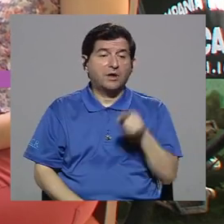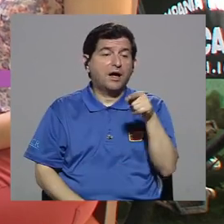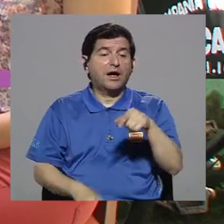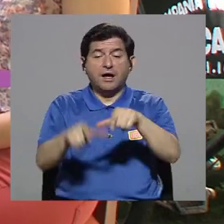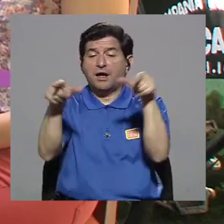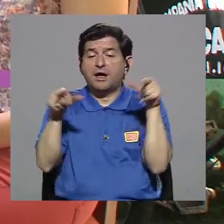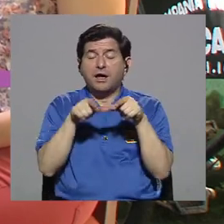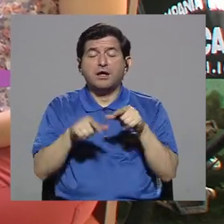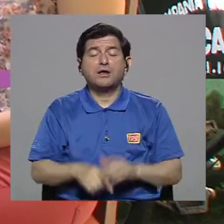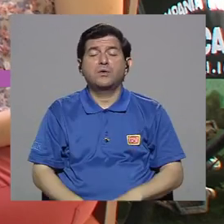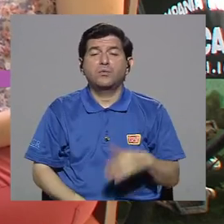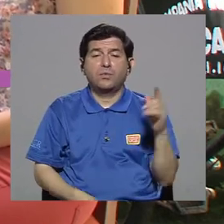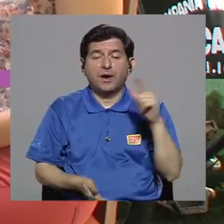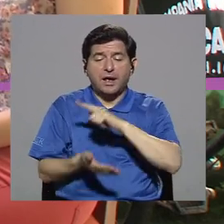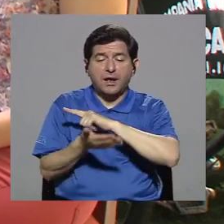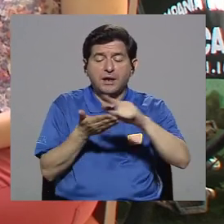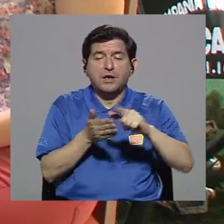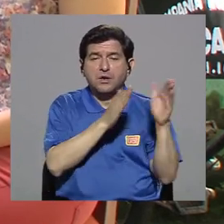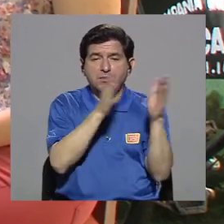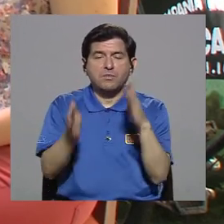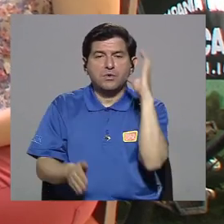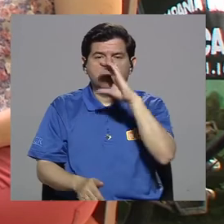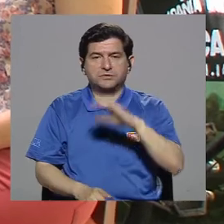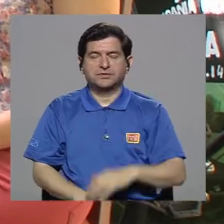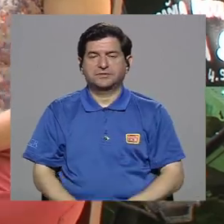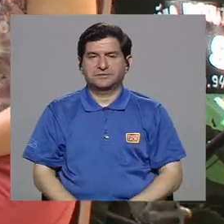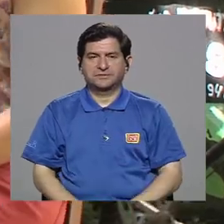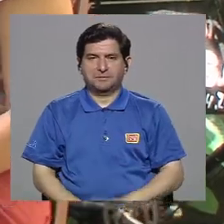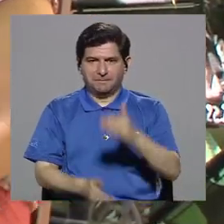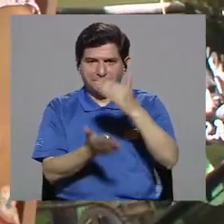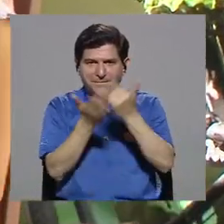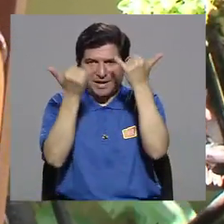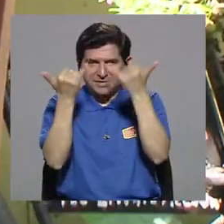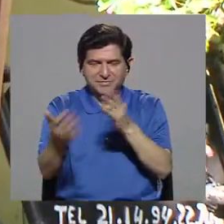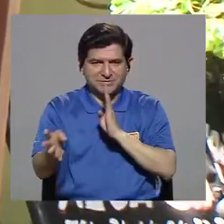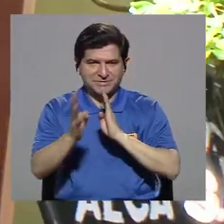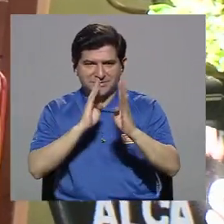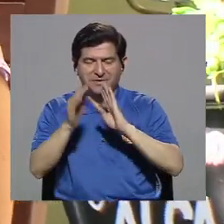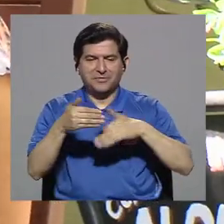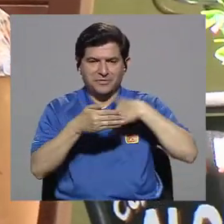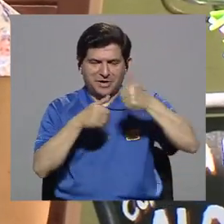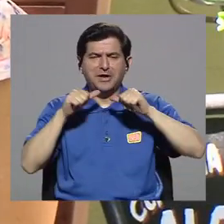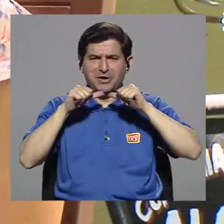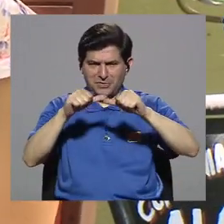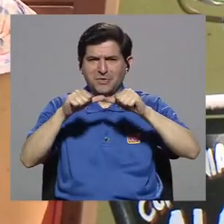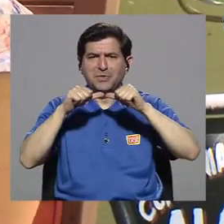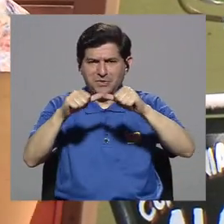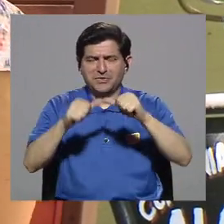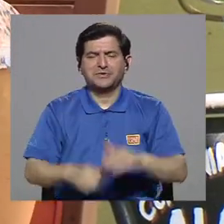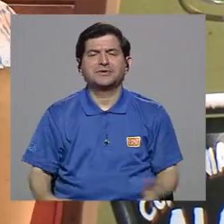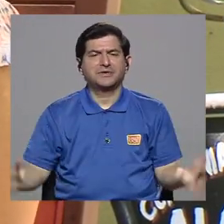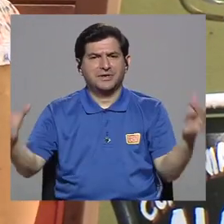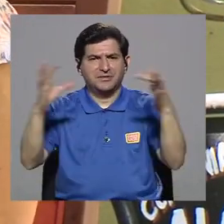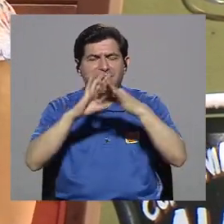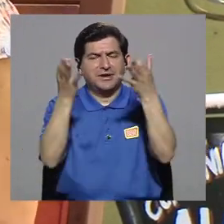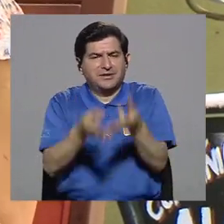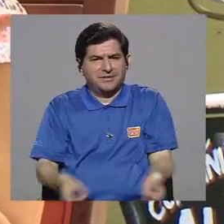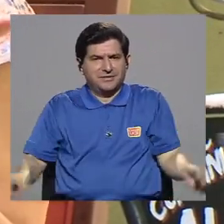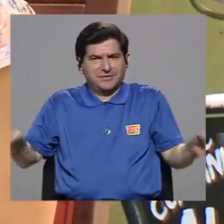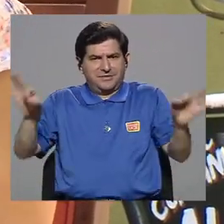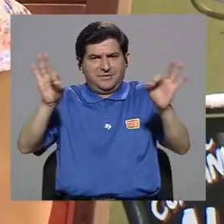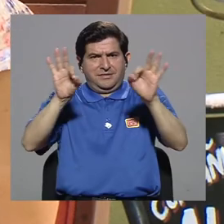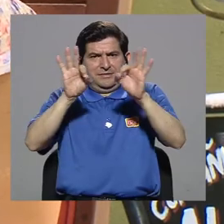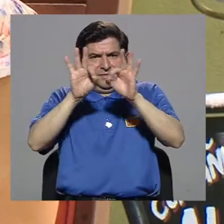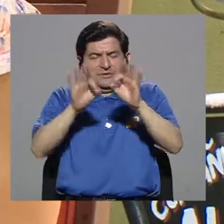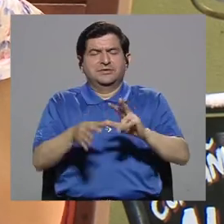Doctor, vamos a hacer una pausa en este momento en la conversación. Vamos a seguir hablando un poquitito más acerca de la importancia de que